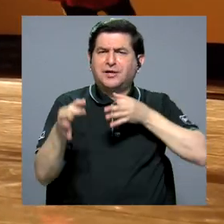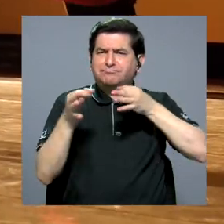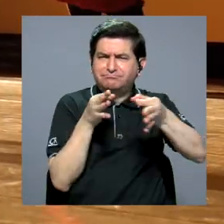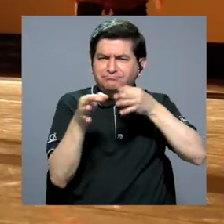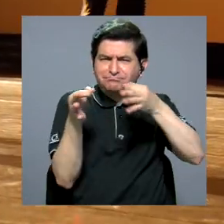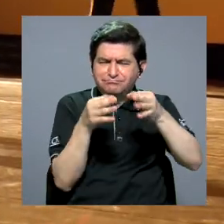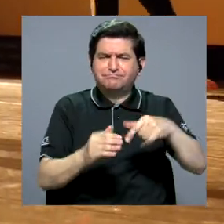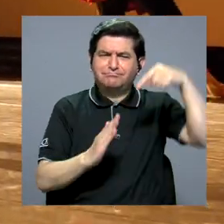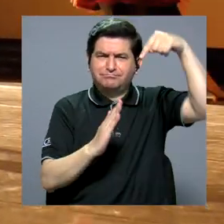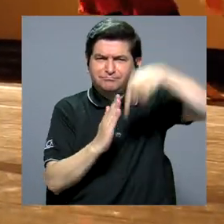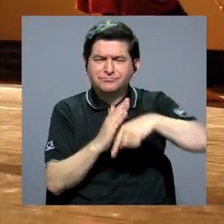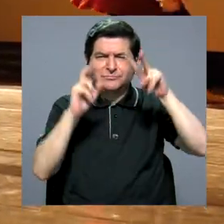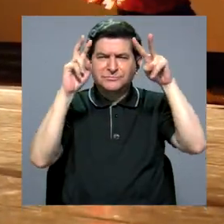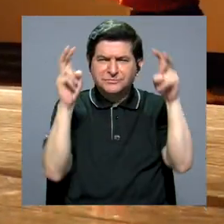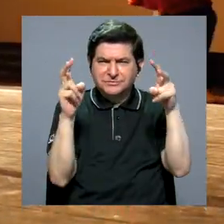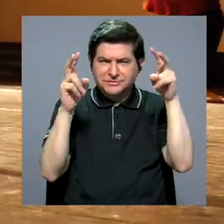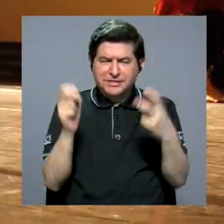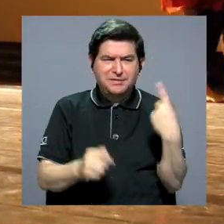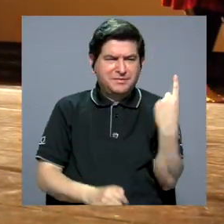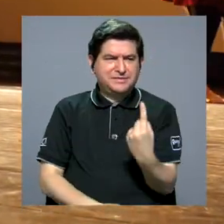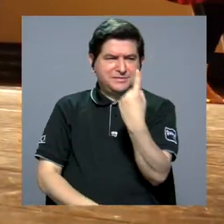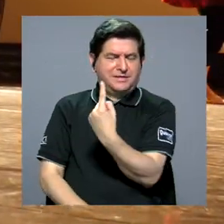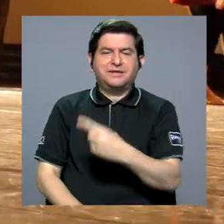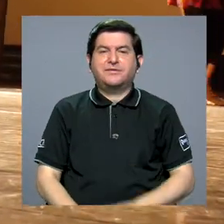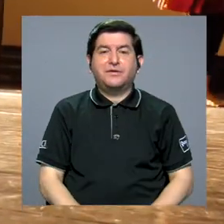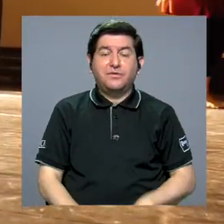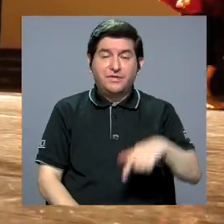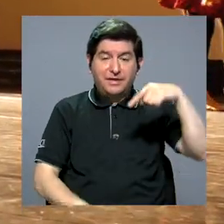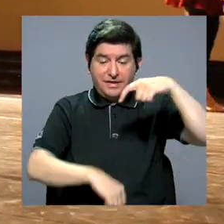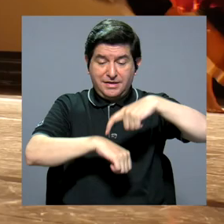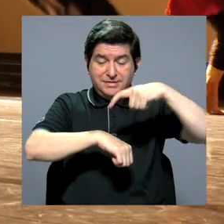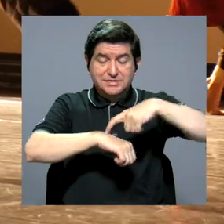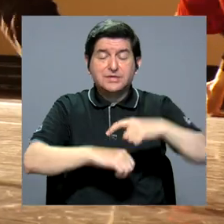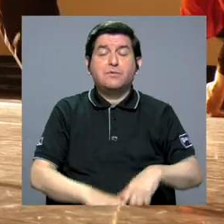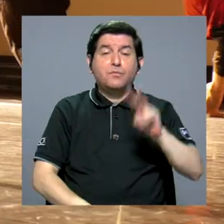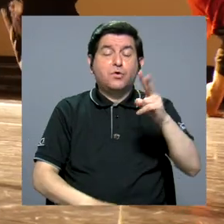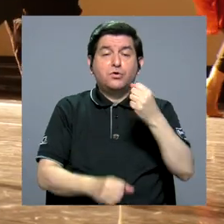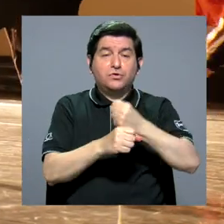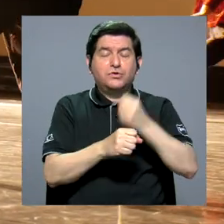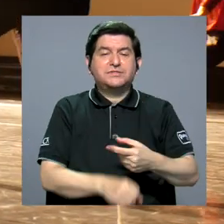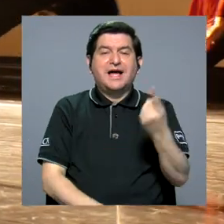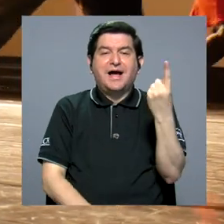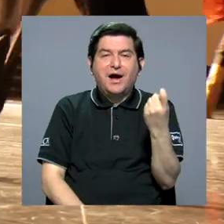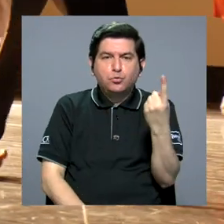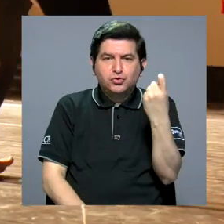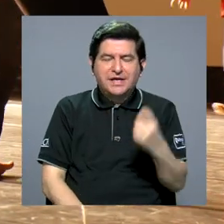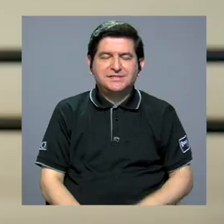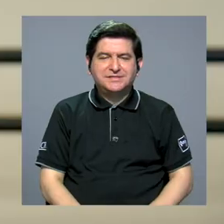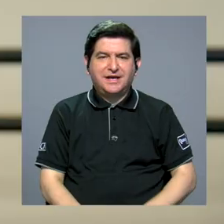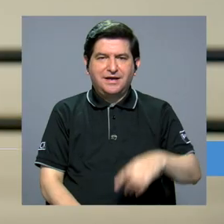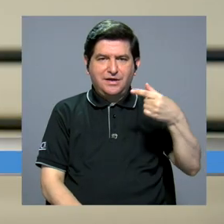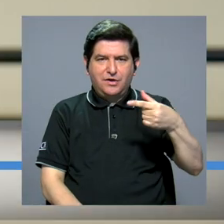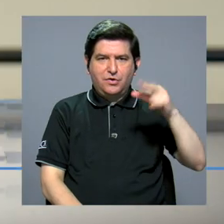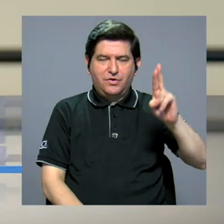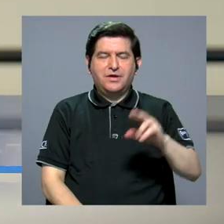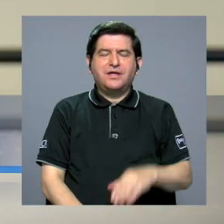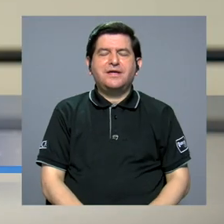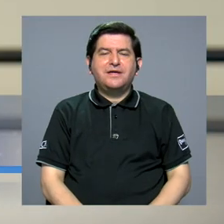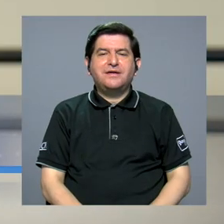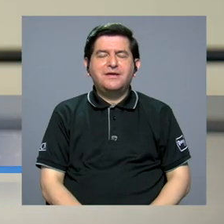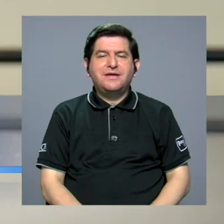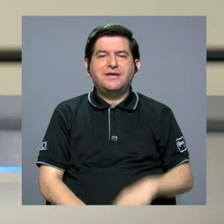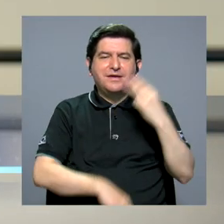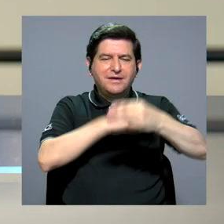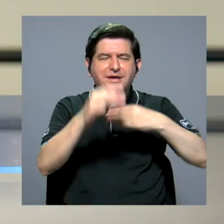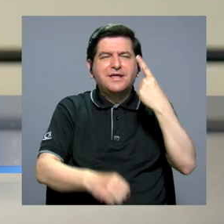más a fondo las temáticas de cada una. En esta temporada tenemos dos obras, Ausencias de Gloriana Retana y Distópico de Maynor